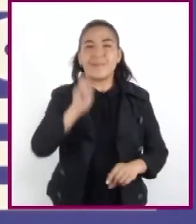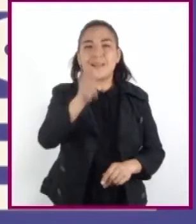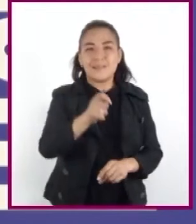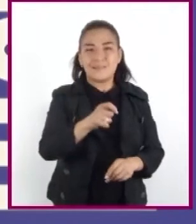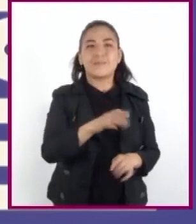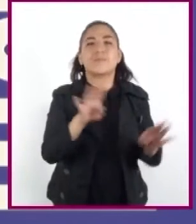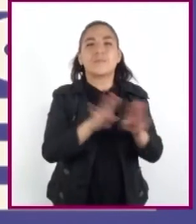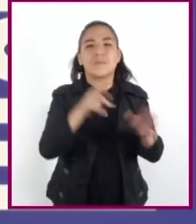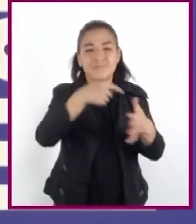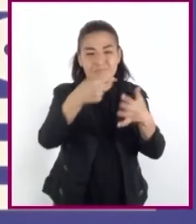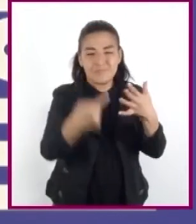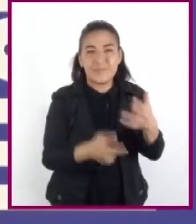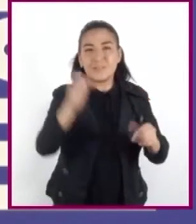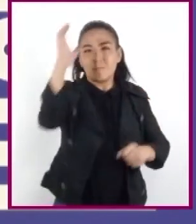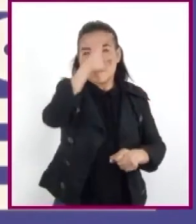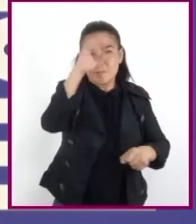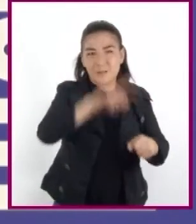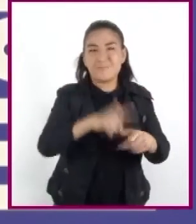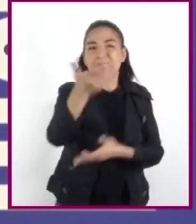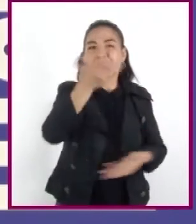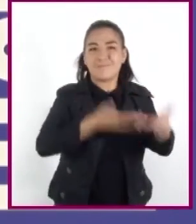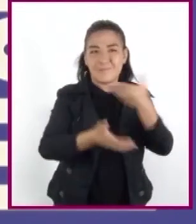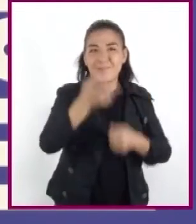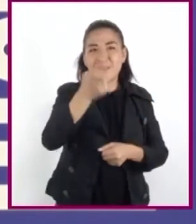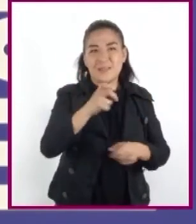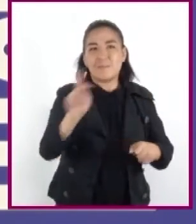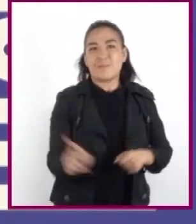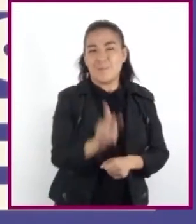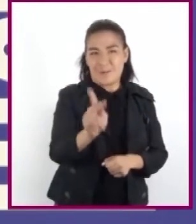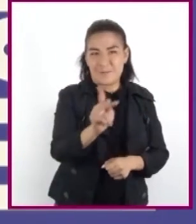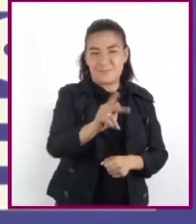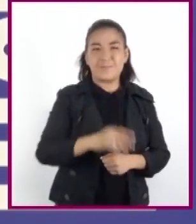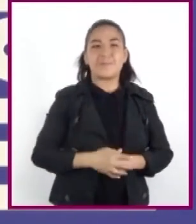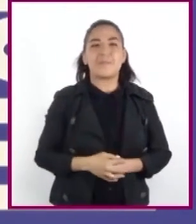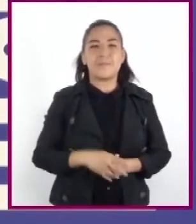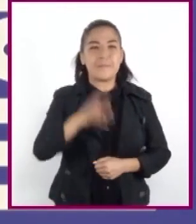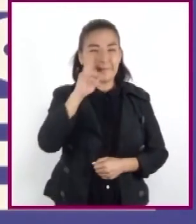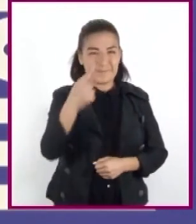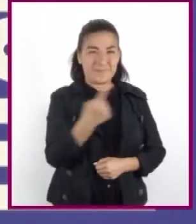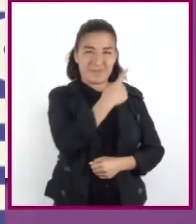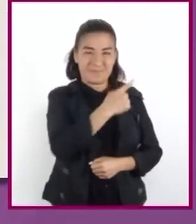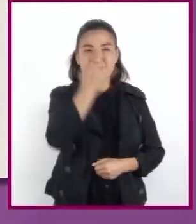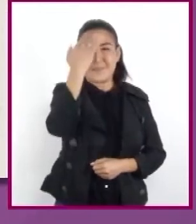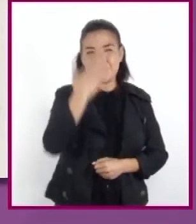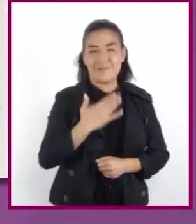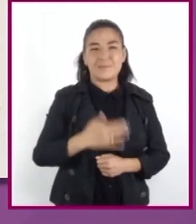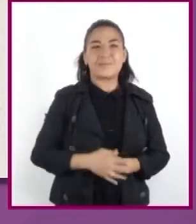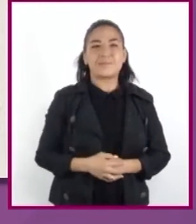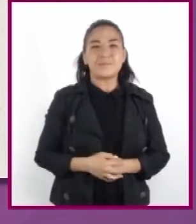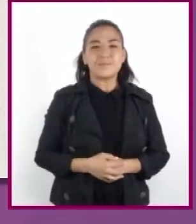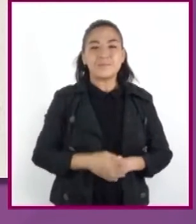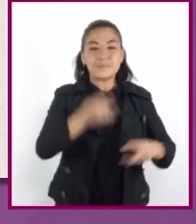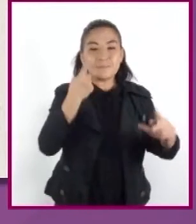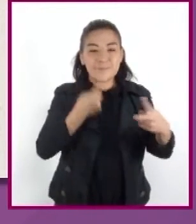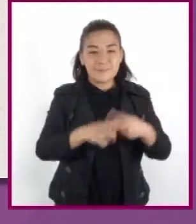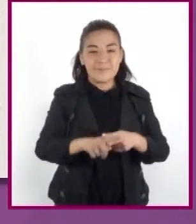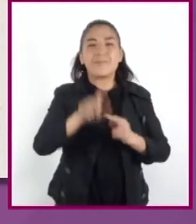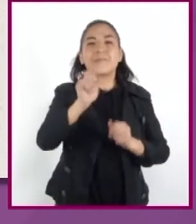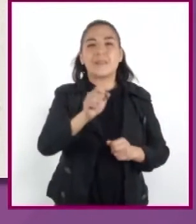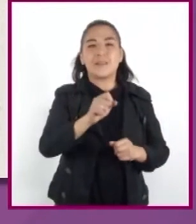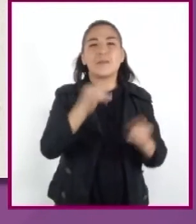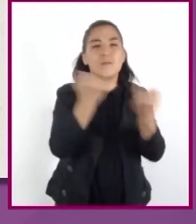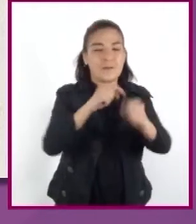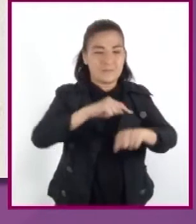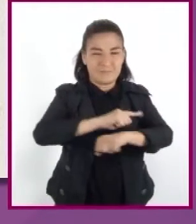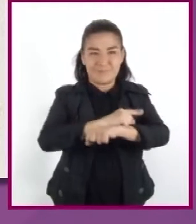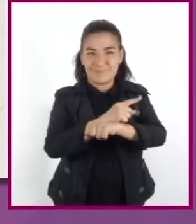manifestaciones culturales que compartieron los pueblos mesoamericanos. Observen la siguiente imagen. Comencemos en sentido de las